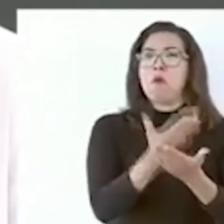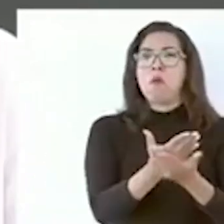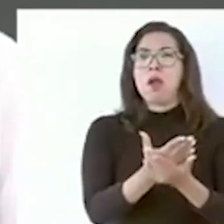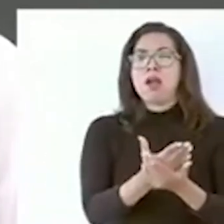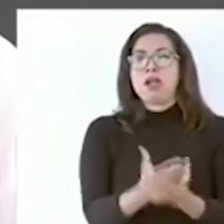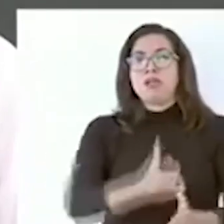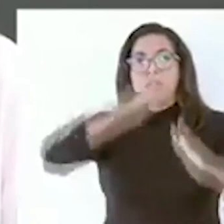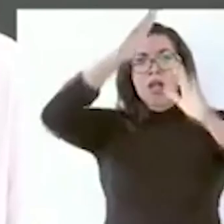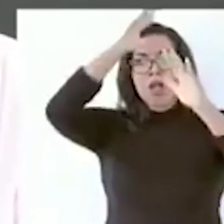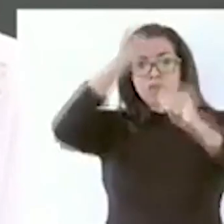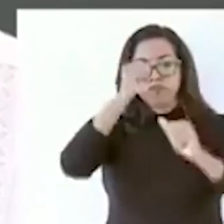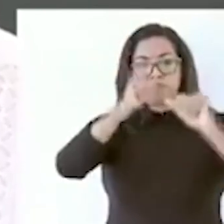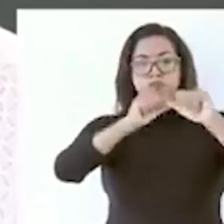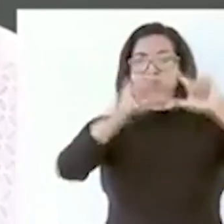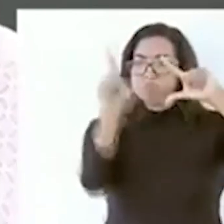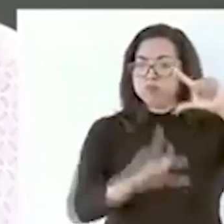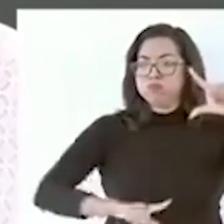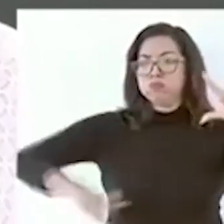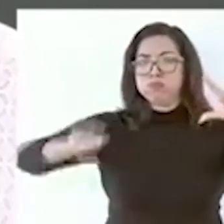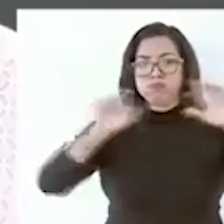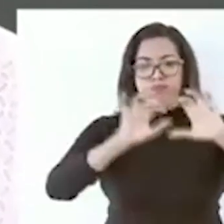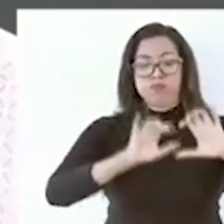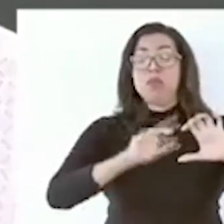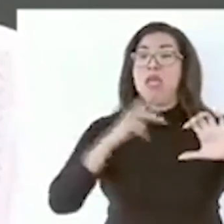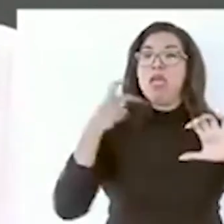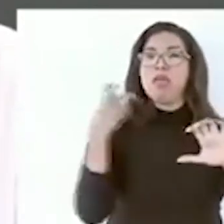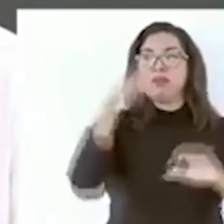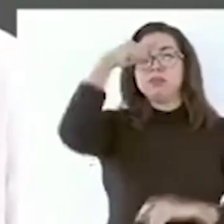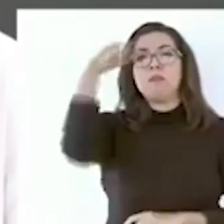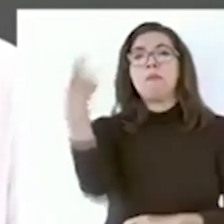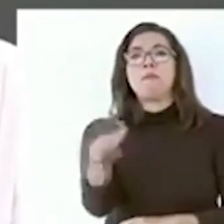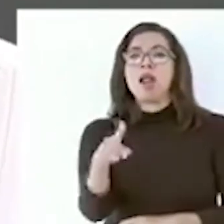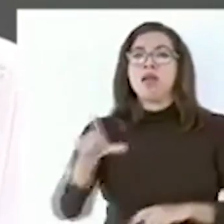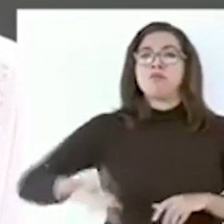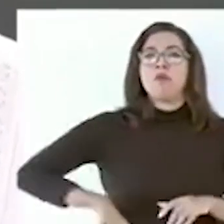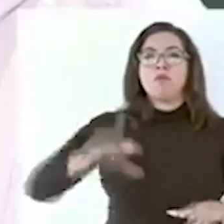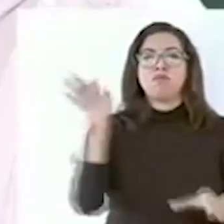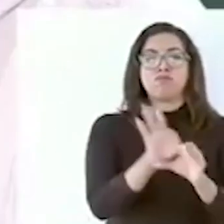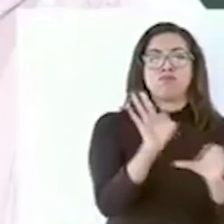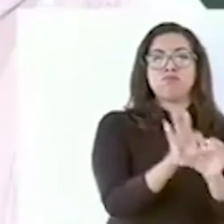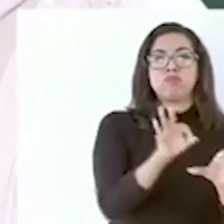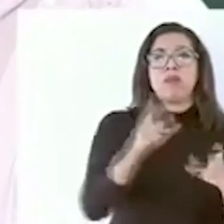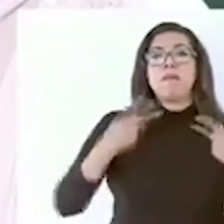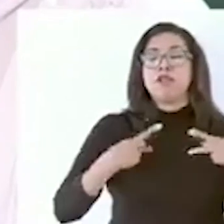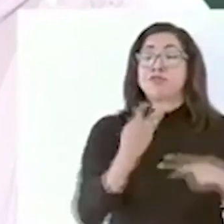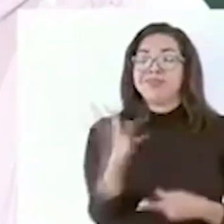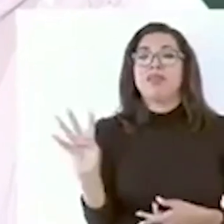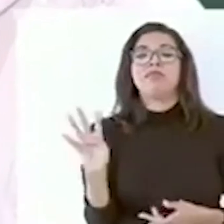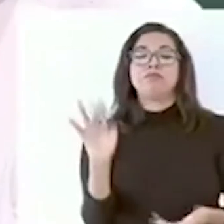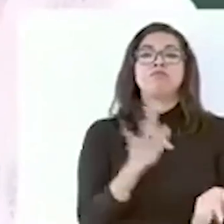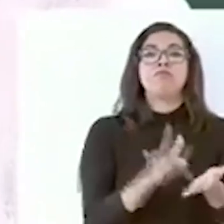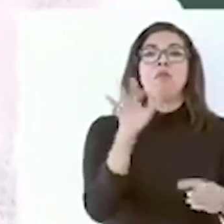en favor de la democracia. Mi gobierno continuará observando y respetando el cumplimiento